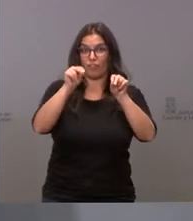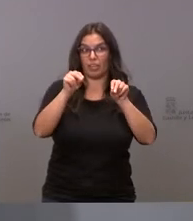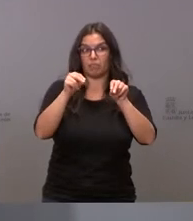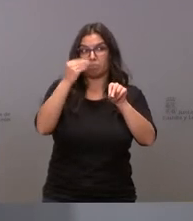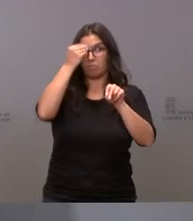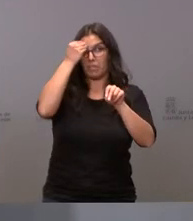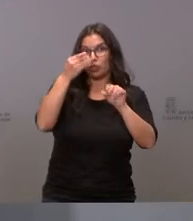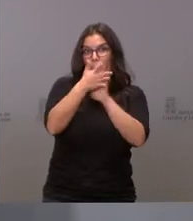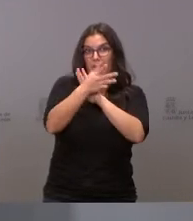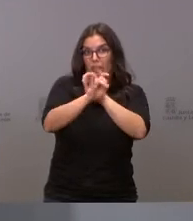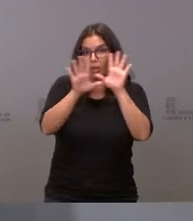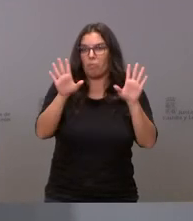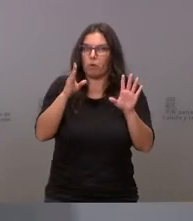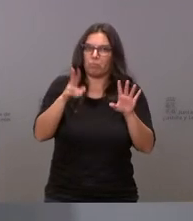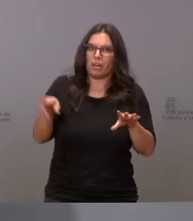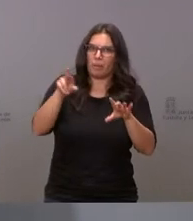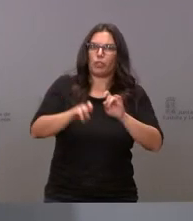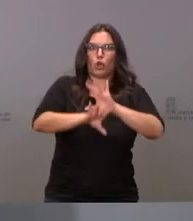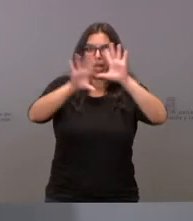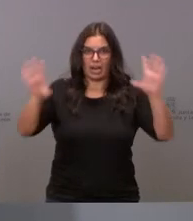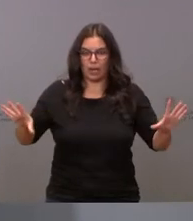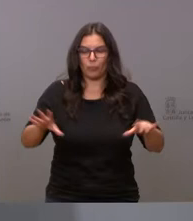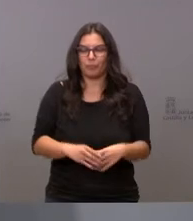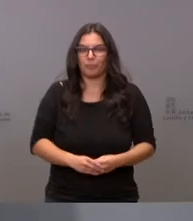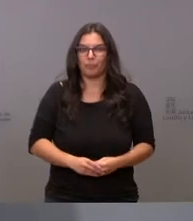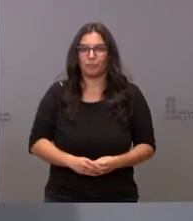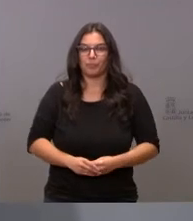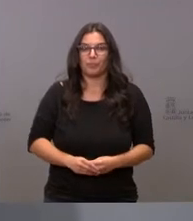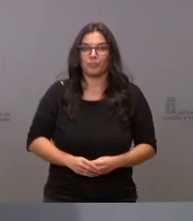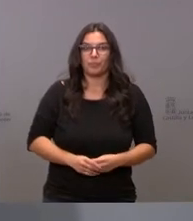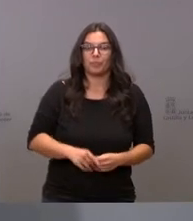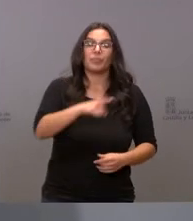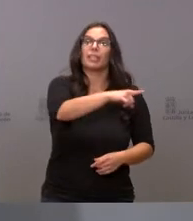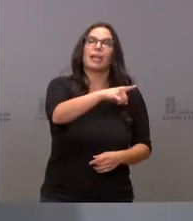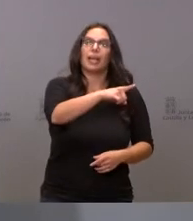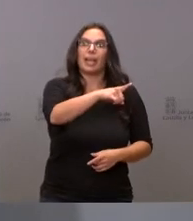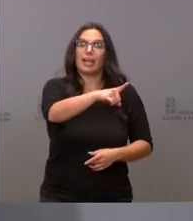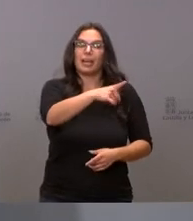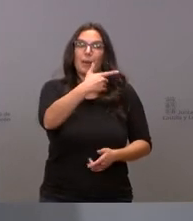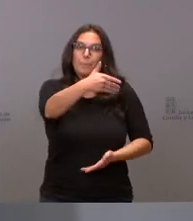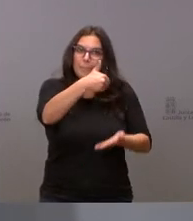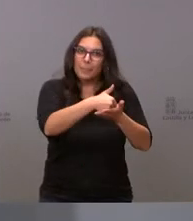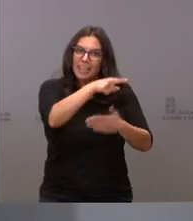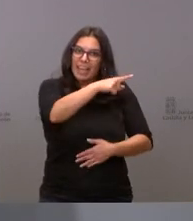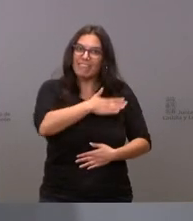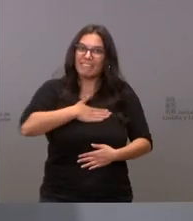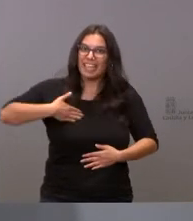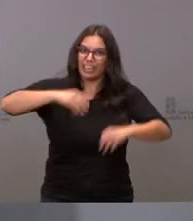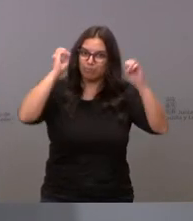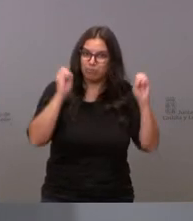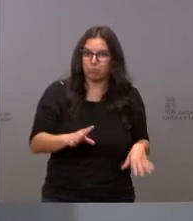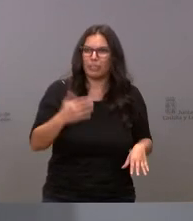aún con más rotundidad el cese del doctor montero esa petición propia y además es que lleva meses